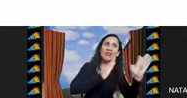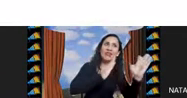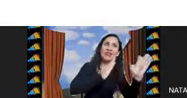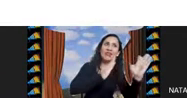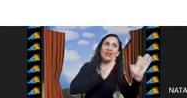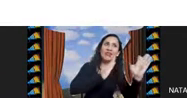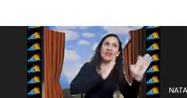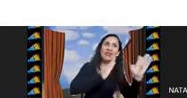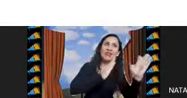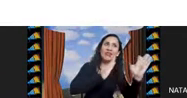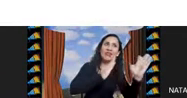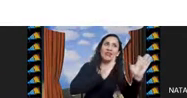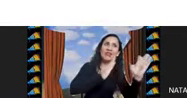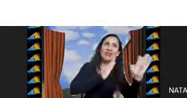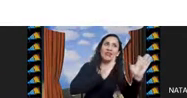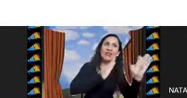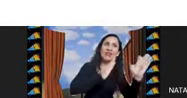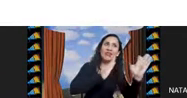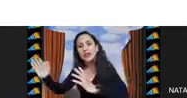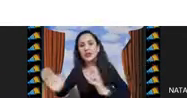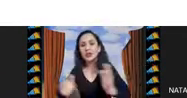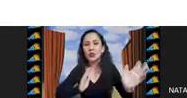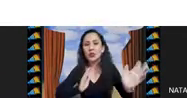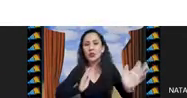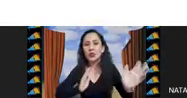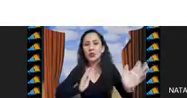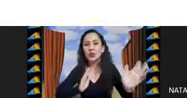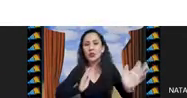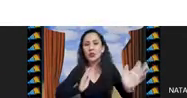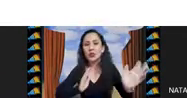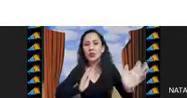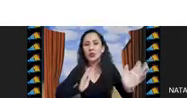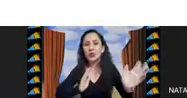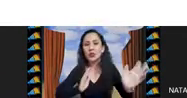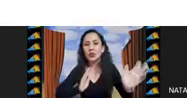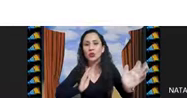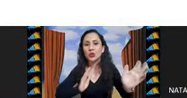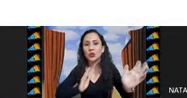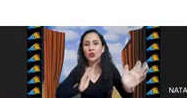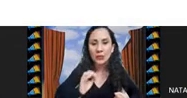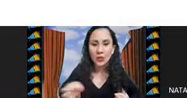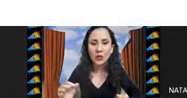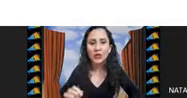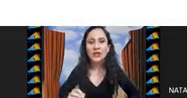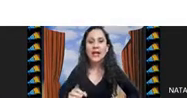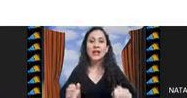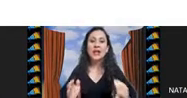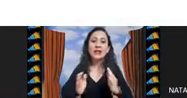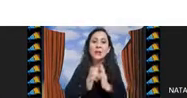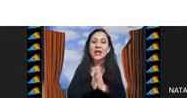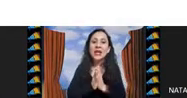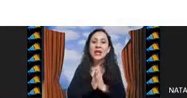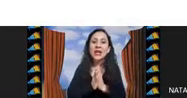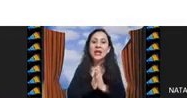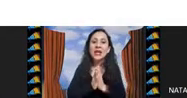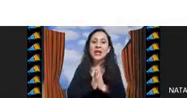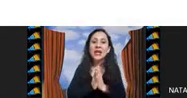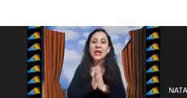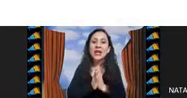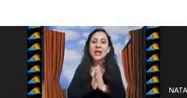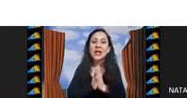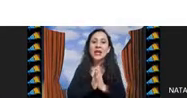tiende a que tengo más objetos más chicos que grandes o eso impacta en el desempeño final también